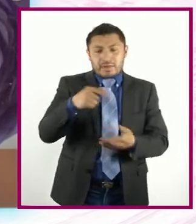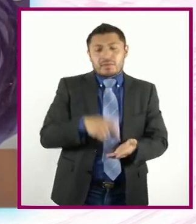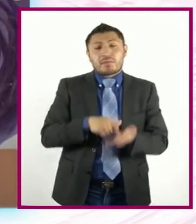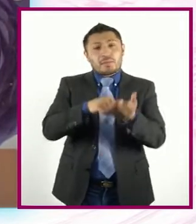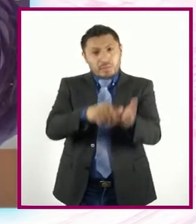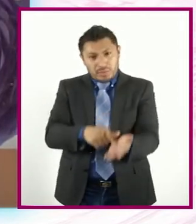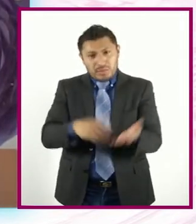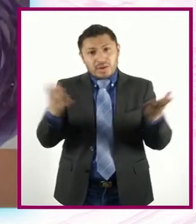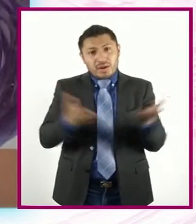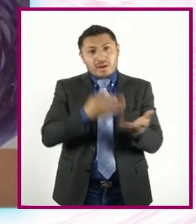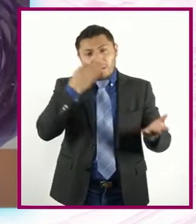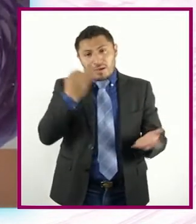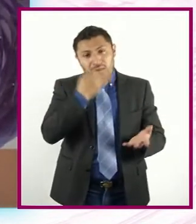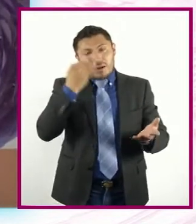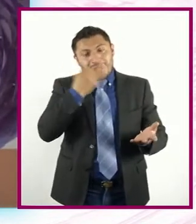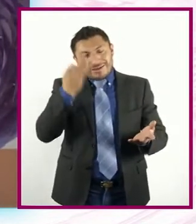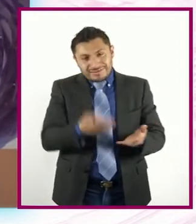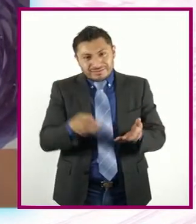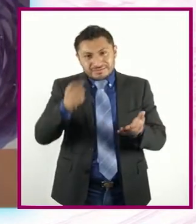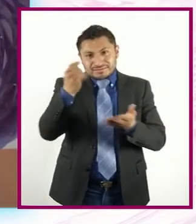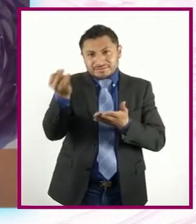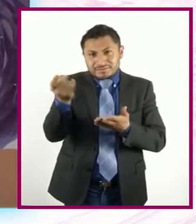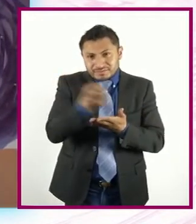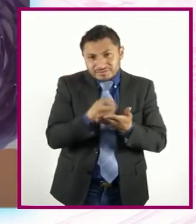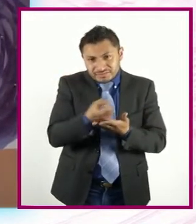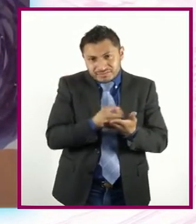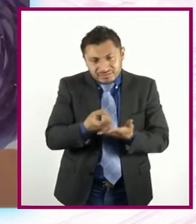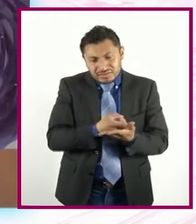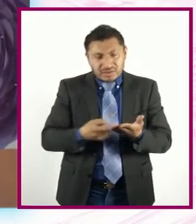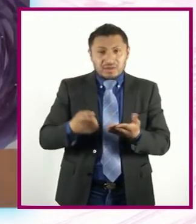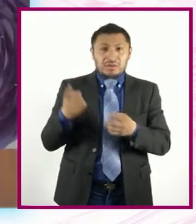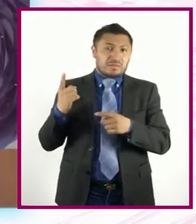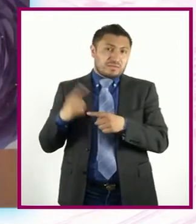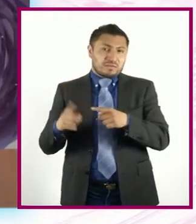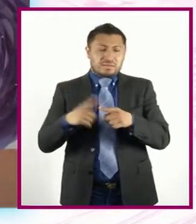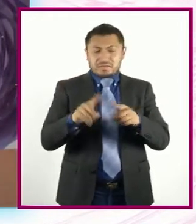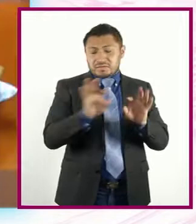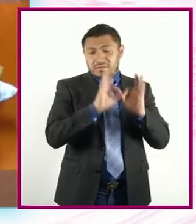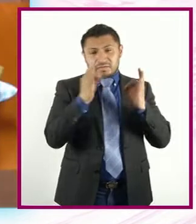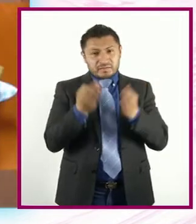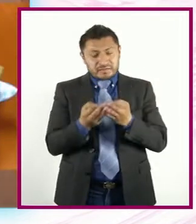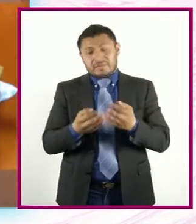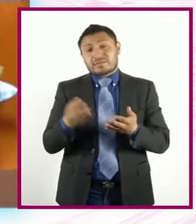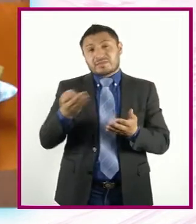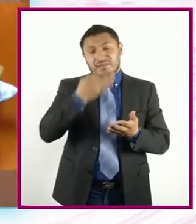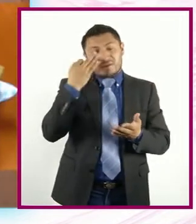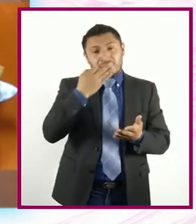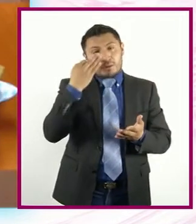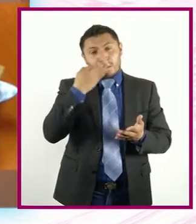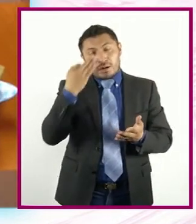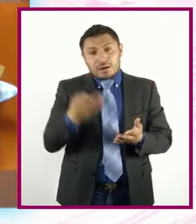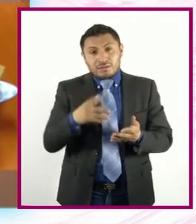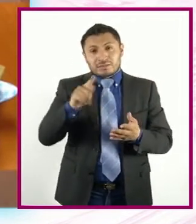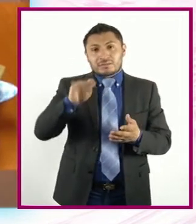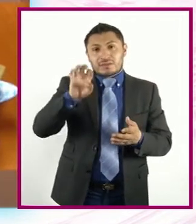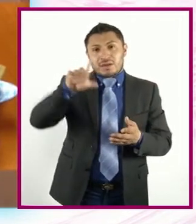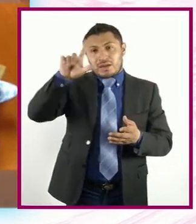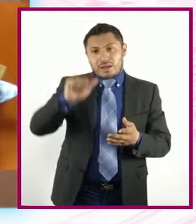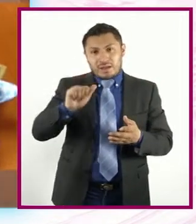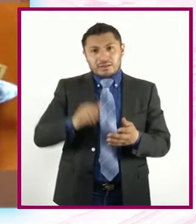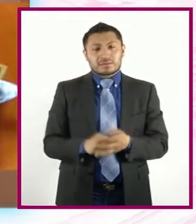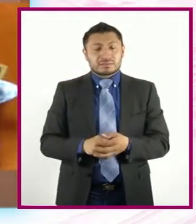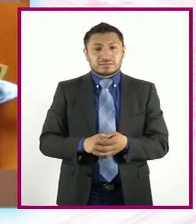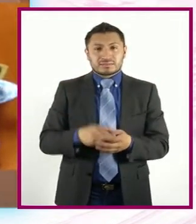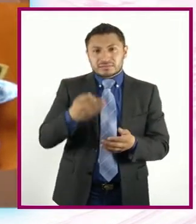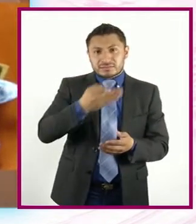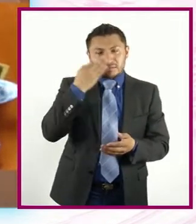Que hagan florecer Con dibujos Con origami Con flores De tela Con fl